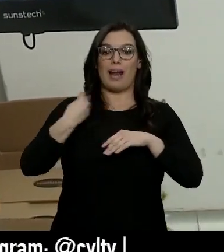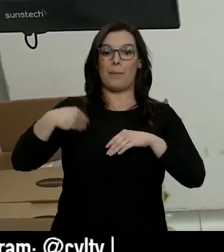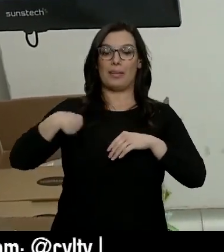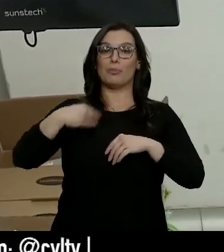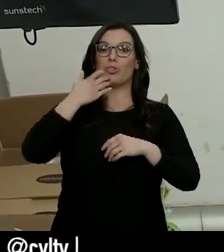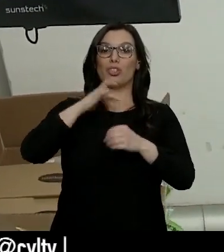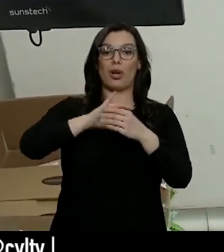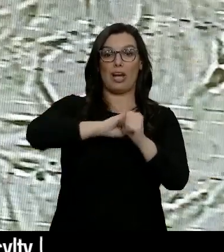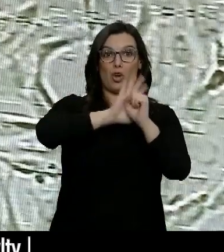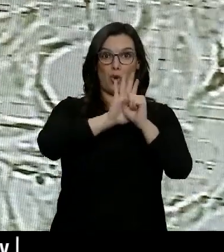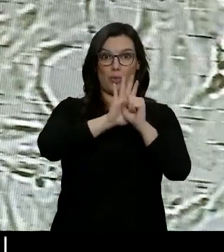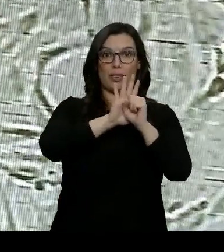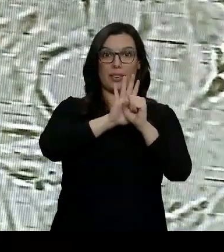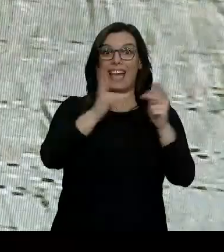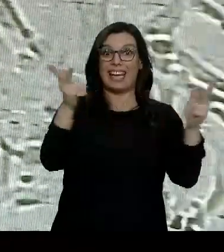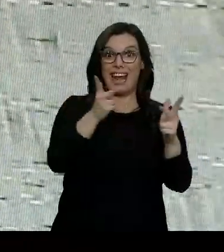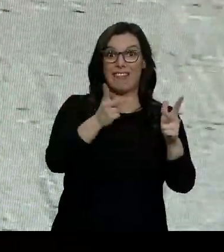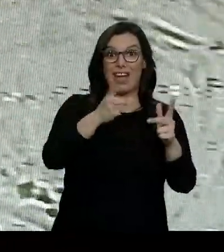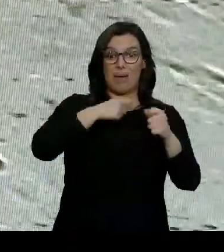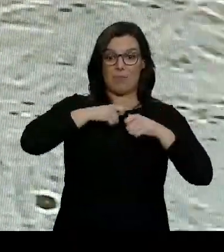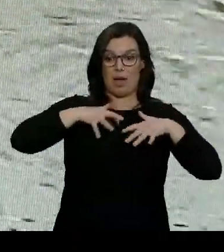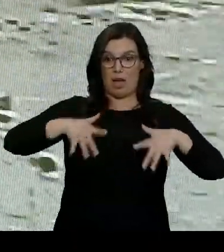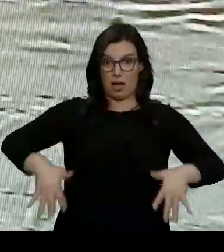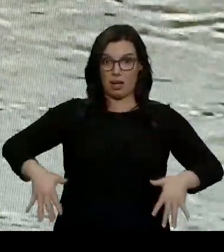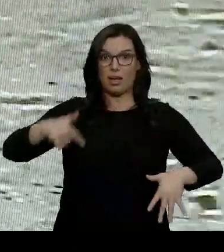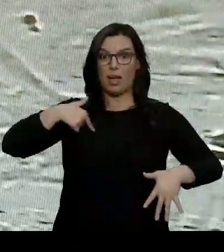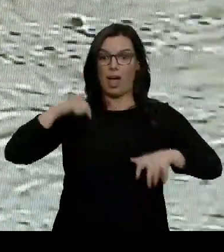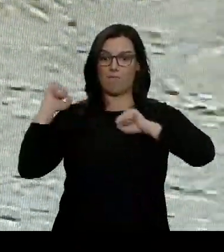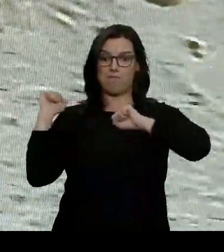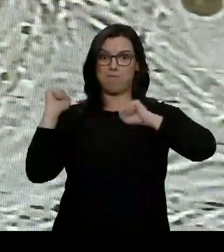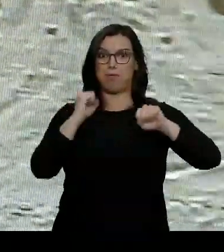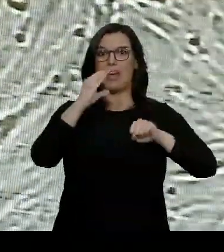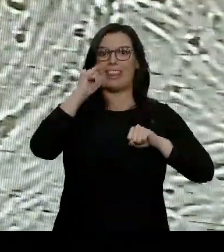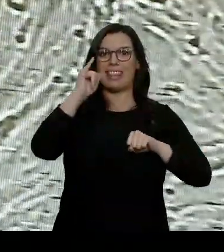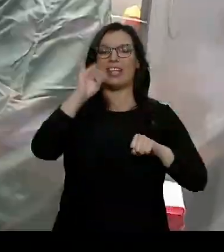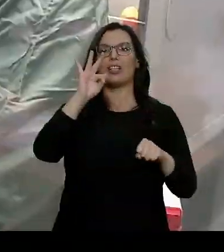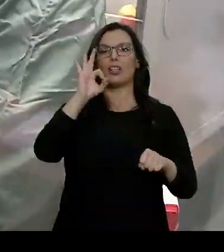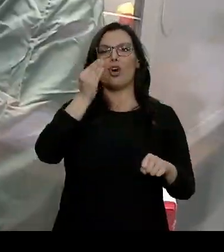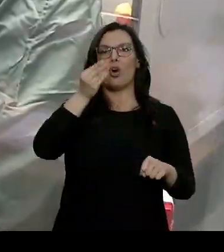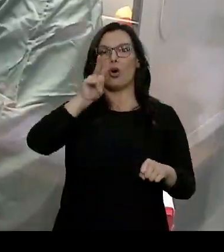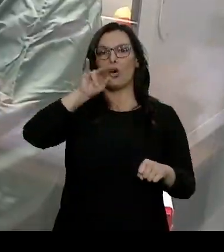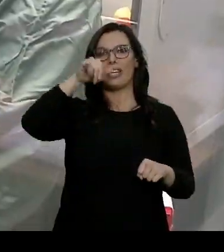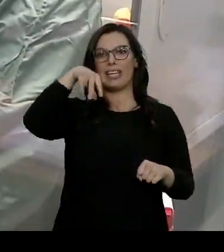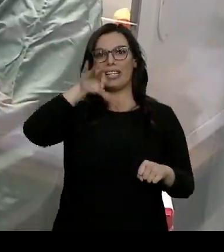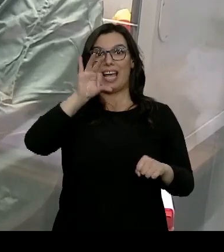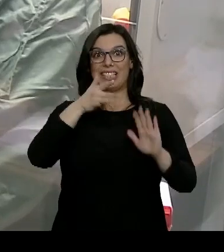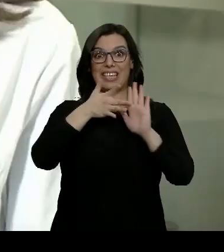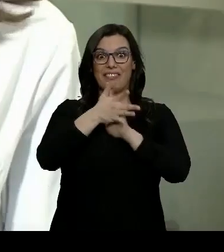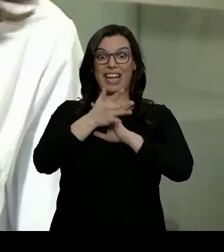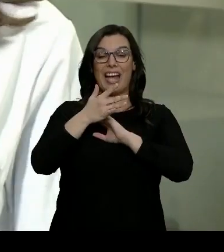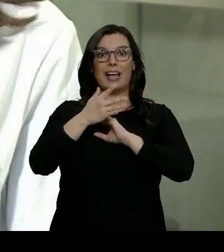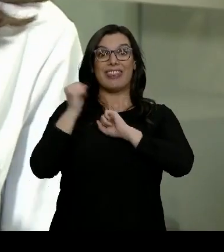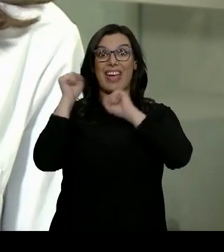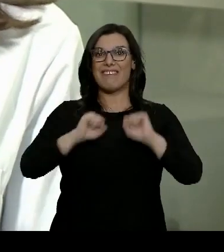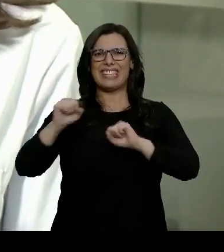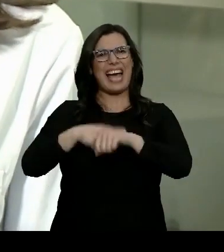que provoca el COVID en los casos más graves. La famosa tormenta de citoquinas es esa exageración de activación del sistema inmune